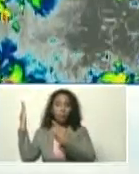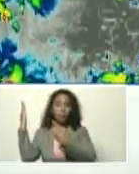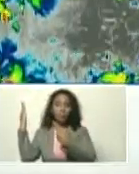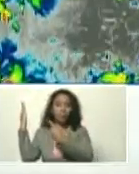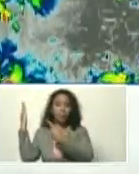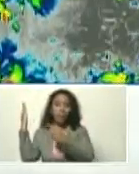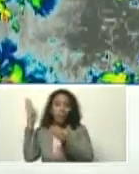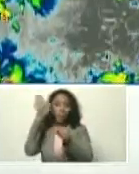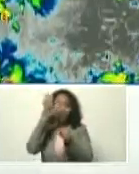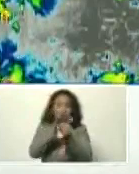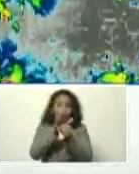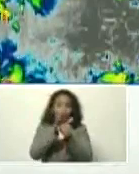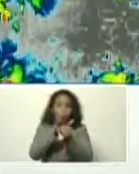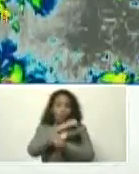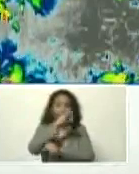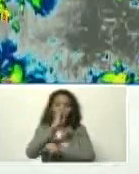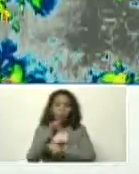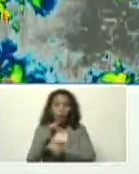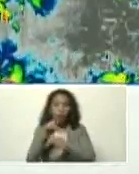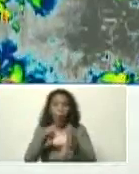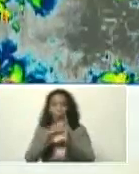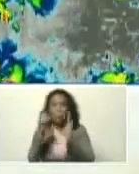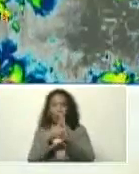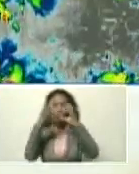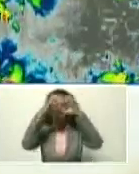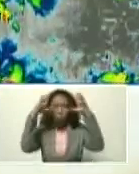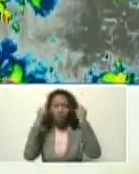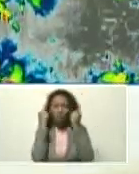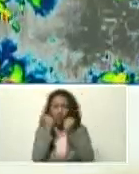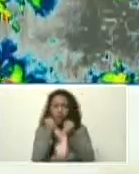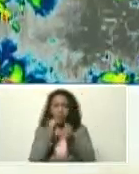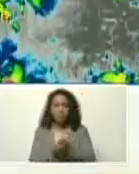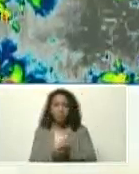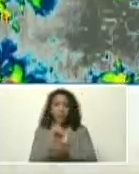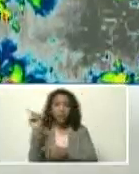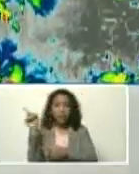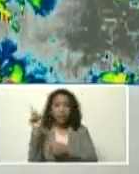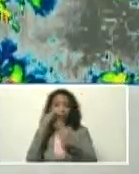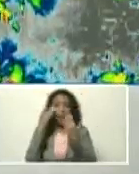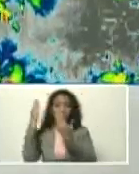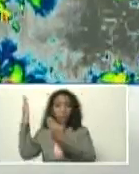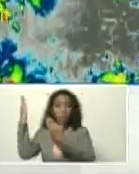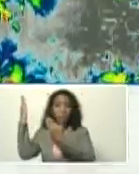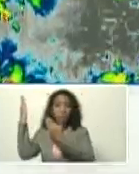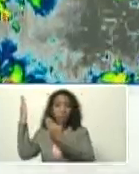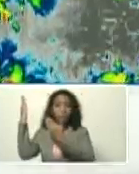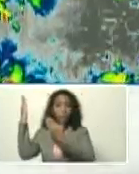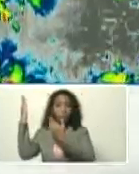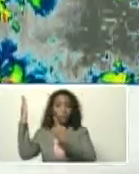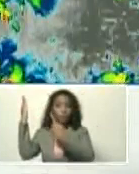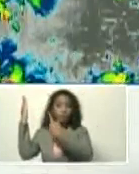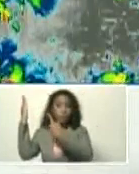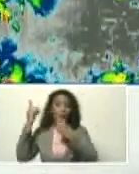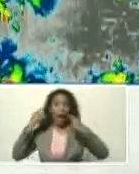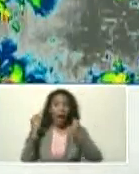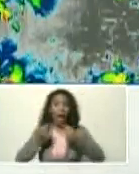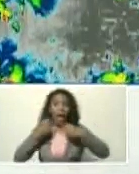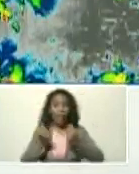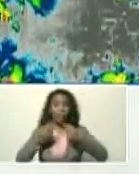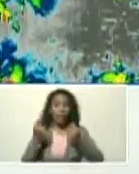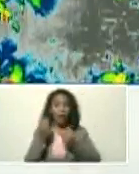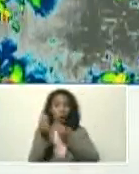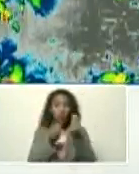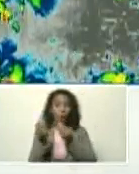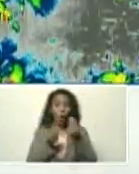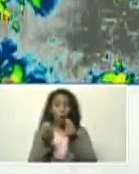está tapadito, el Zulio, ¿qué dices tú? Esa inestabilidad, atmosférica, que vemos ahí en la foto, activa la zona, de convergencia, tropical,